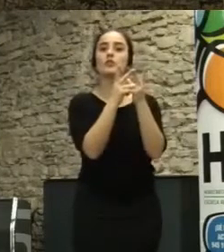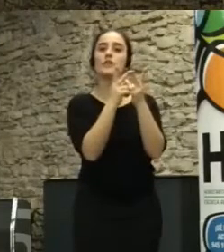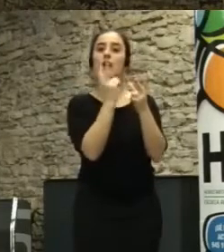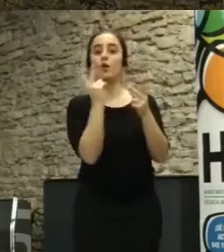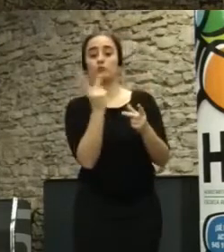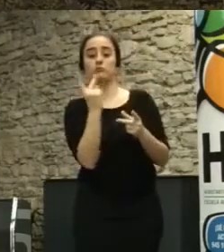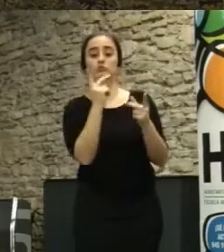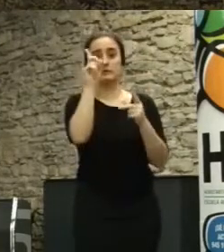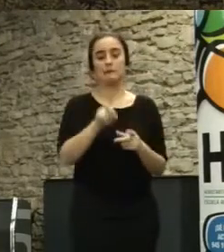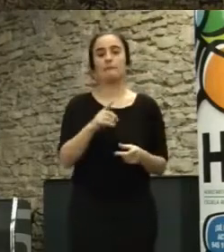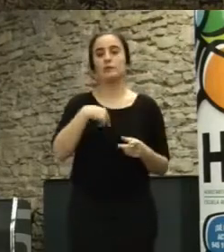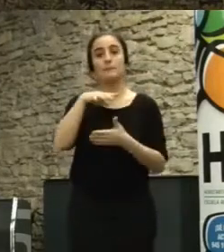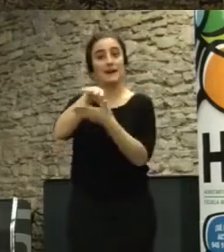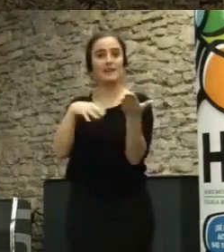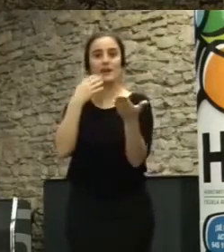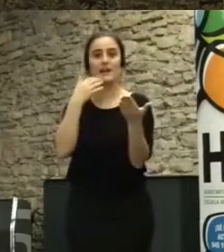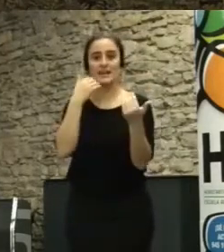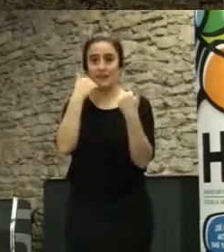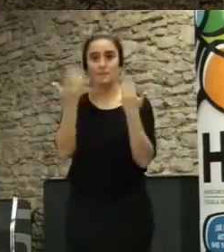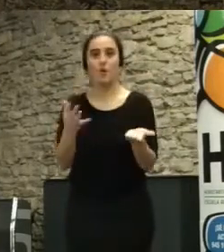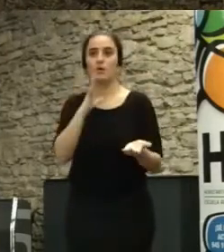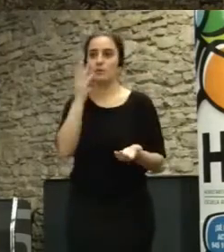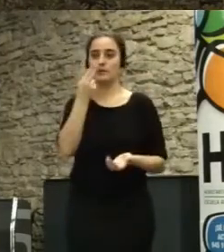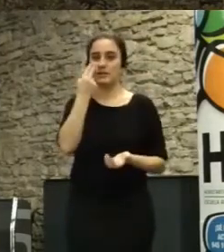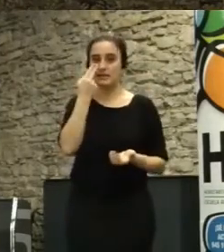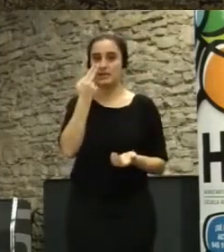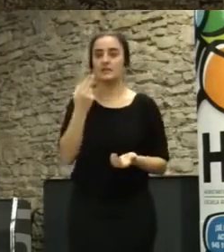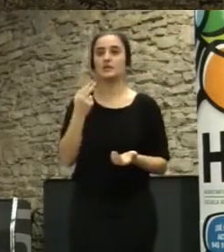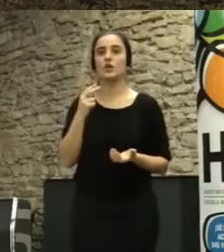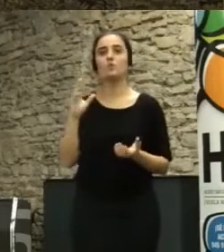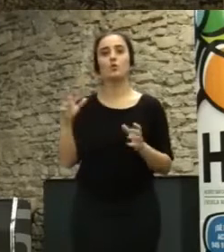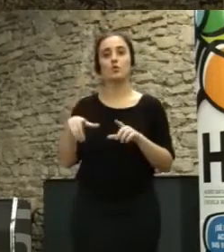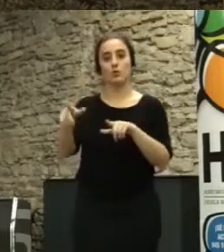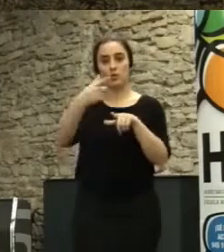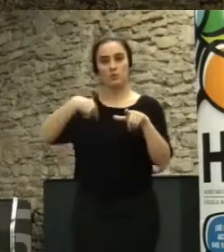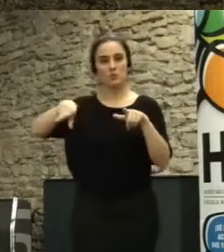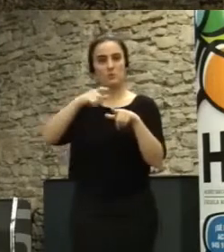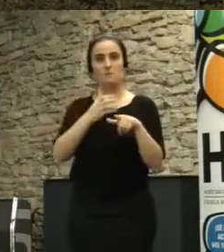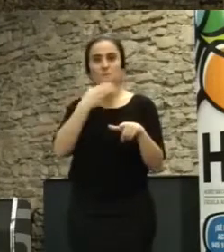cito un caso de Barcelona que me parece muy interesante las supermanzanas ¿no? las superilias